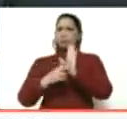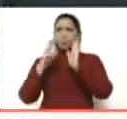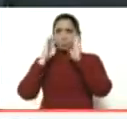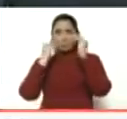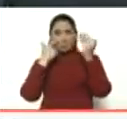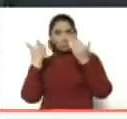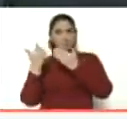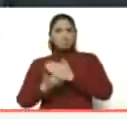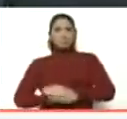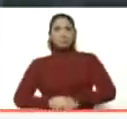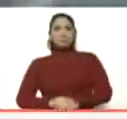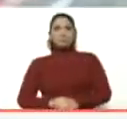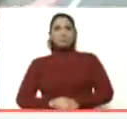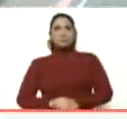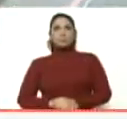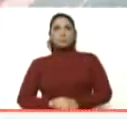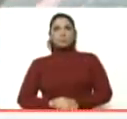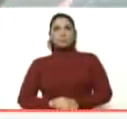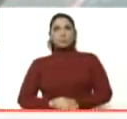Muchas